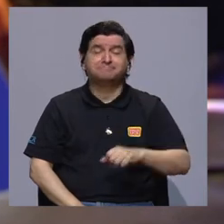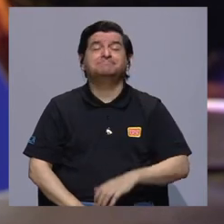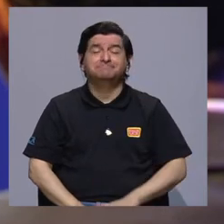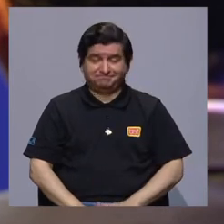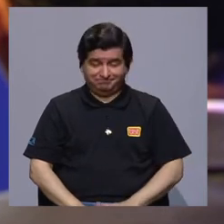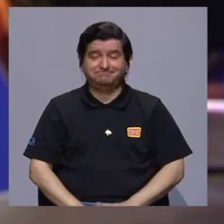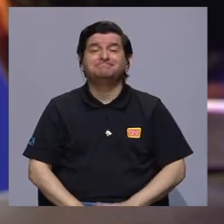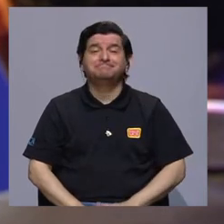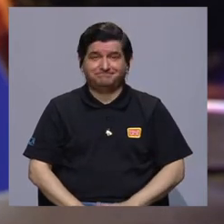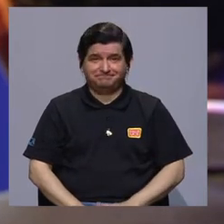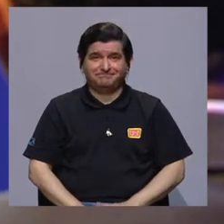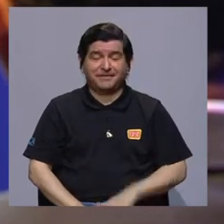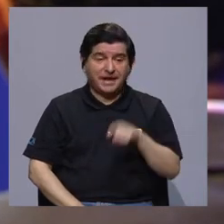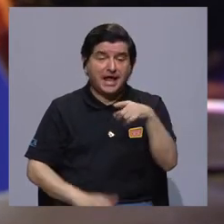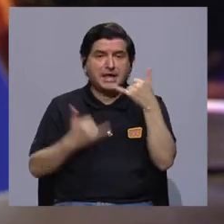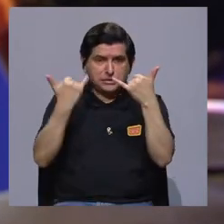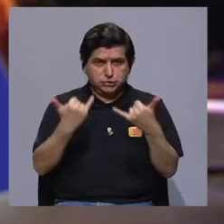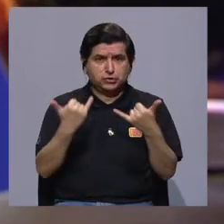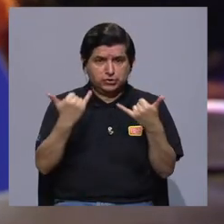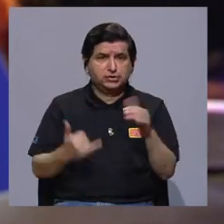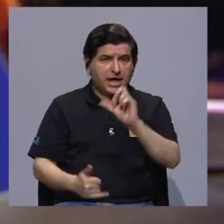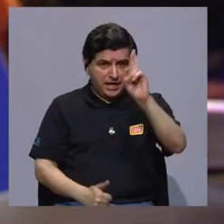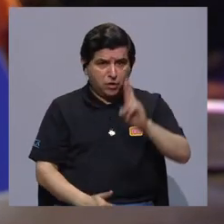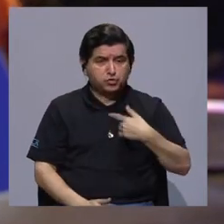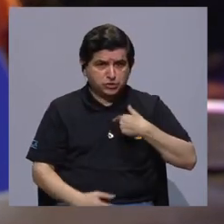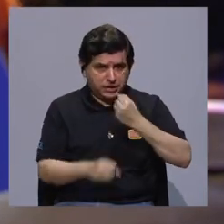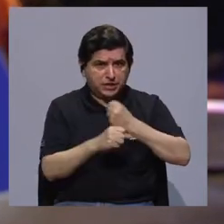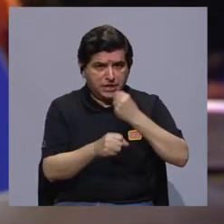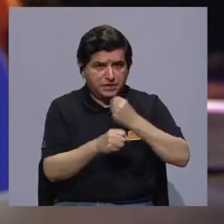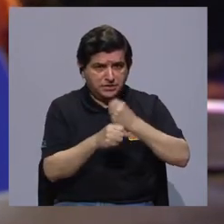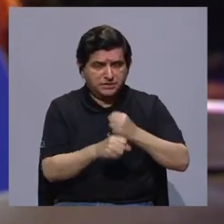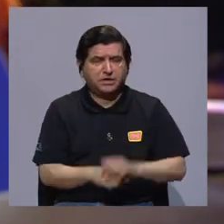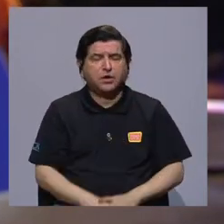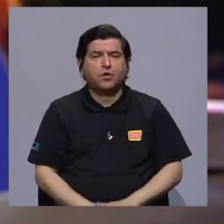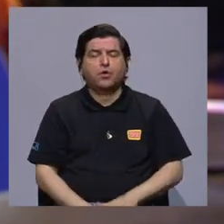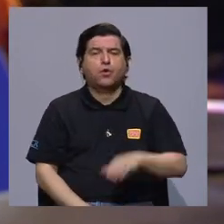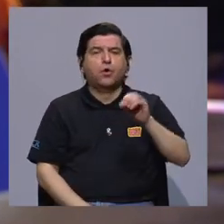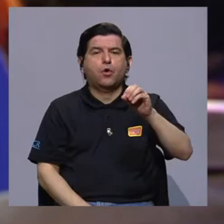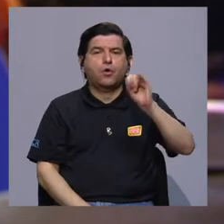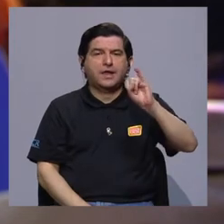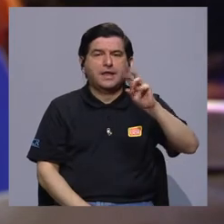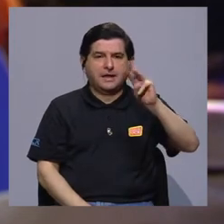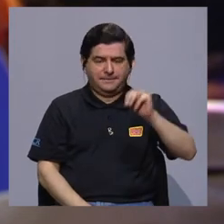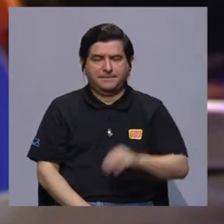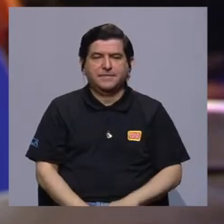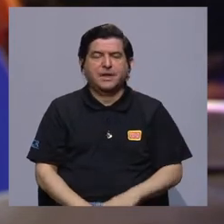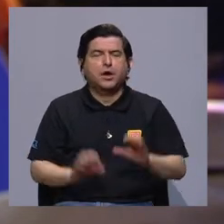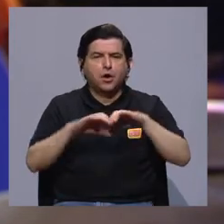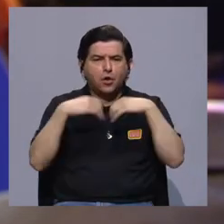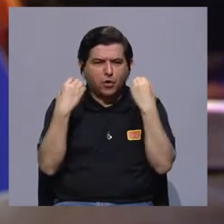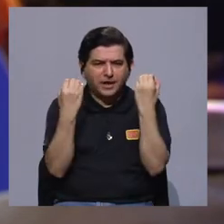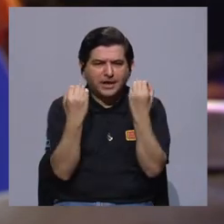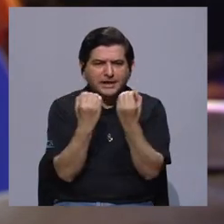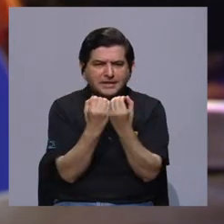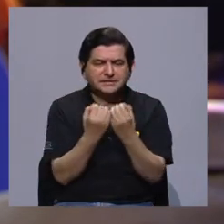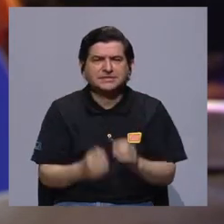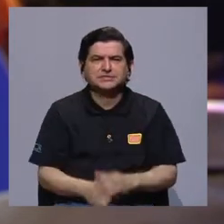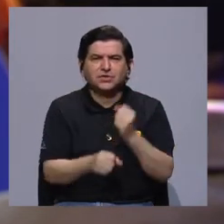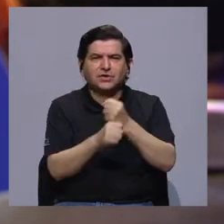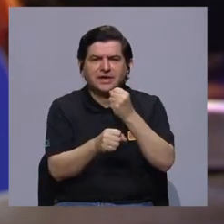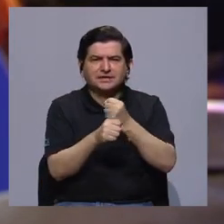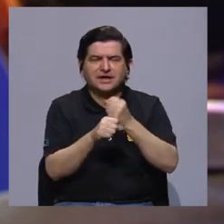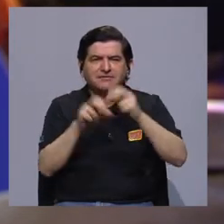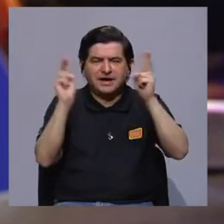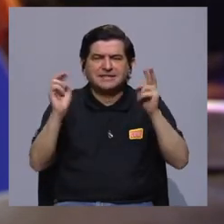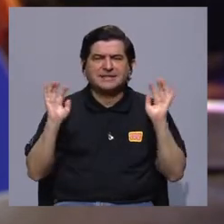Sí, aquí, eso sí fue ya en Costa Rica que pude trabajar un tiempo con la OIM. Es este organismo que